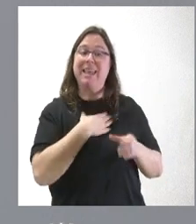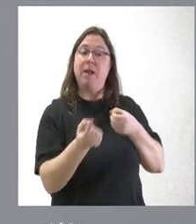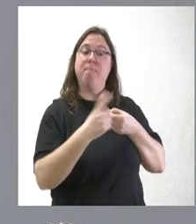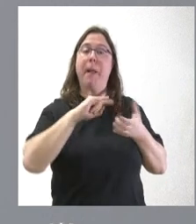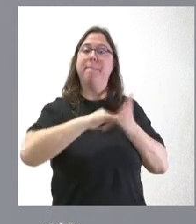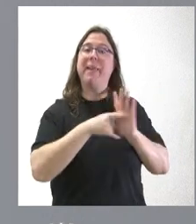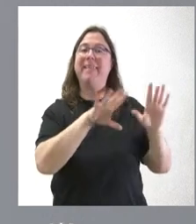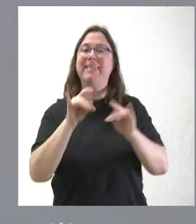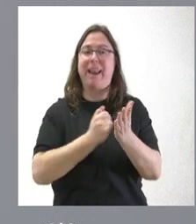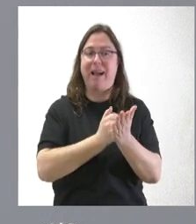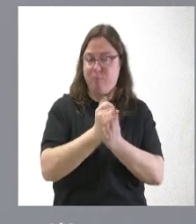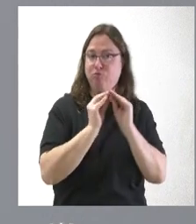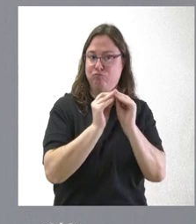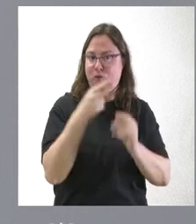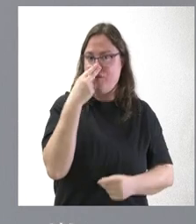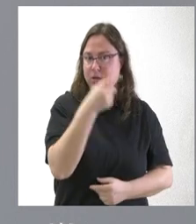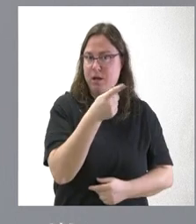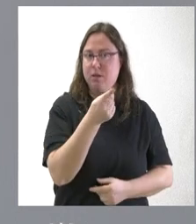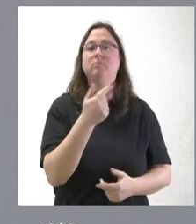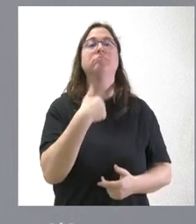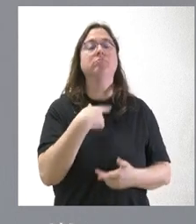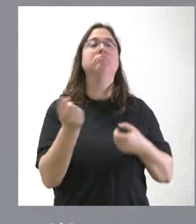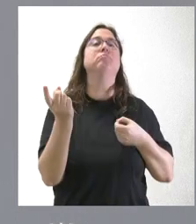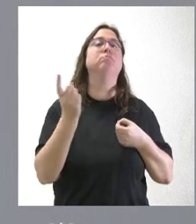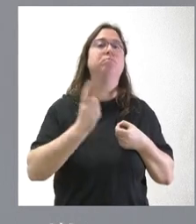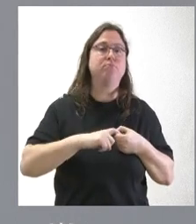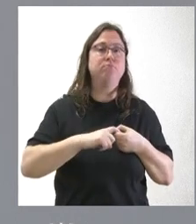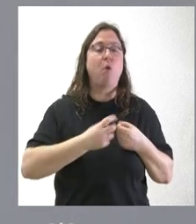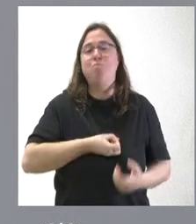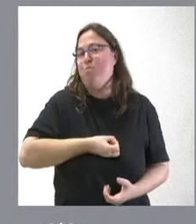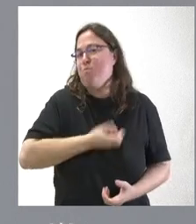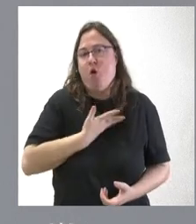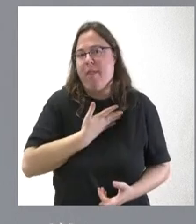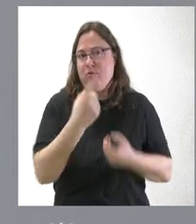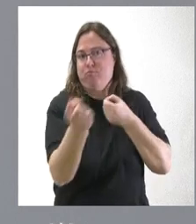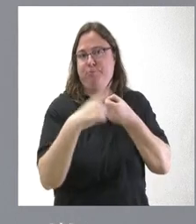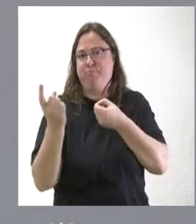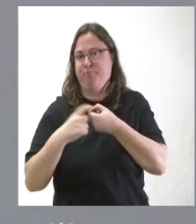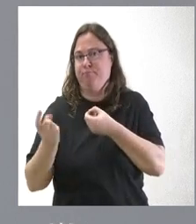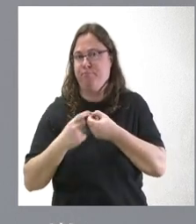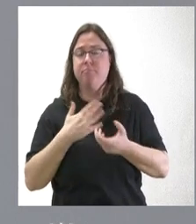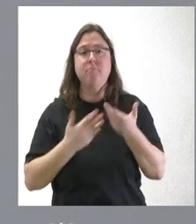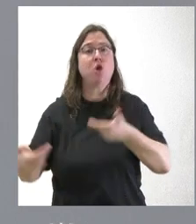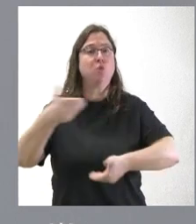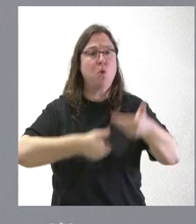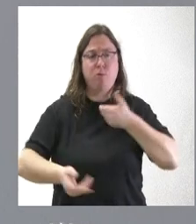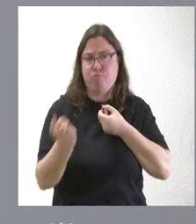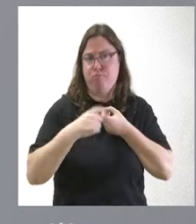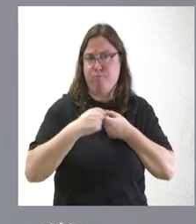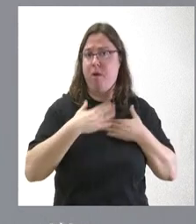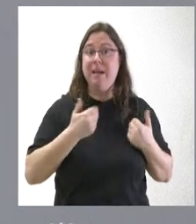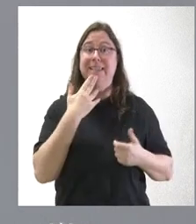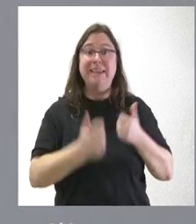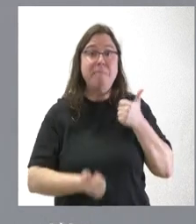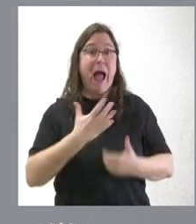campo tal y como estamos avanzando es interesante, pues nuestra vocación es incorporarles, atender estas solicitudes y cuantas más